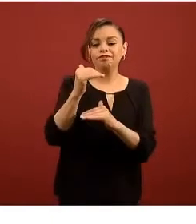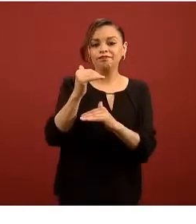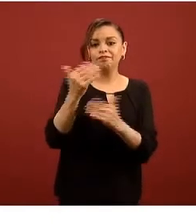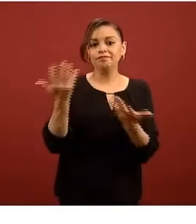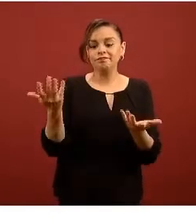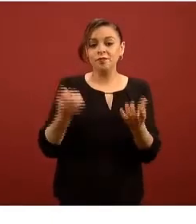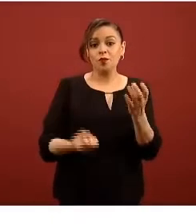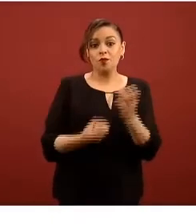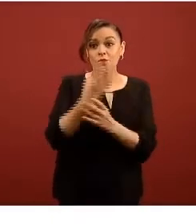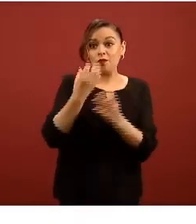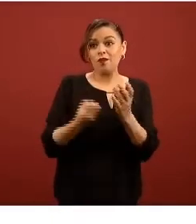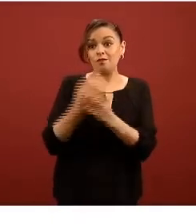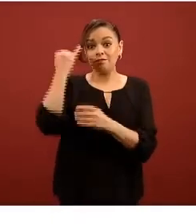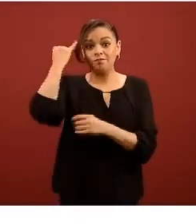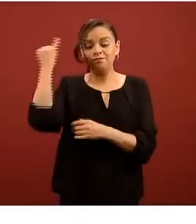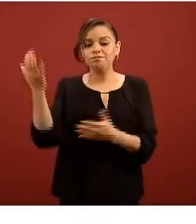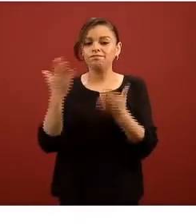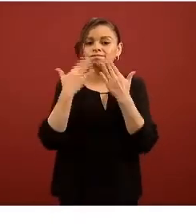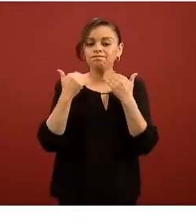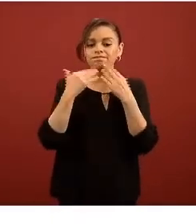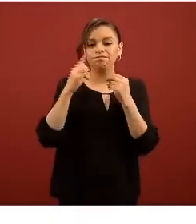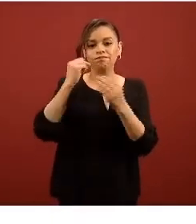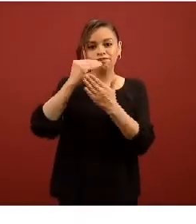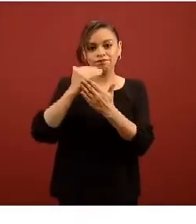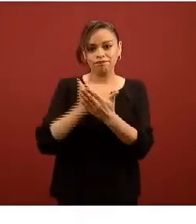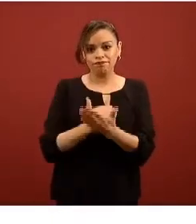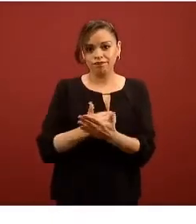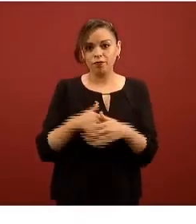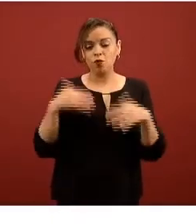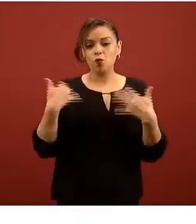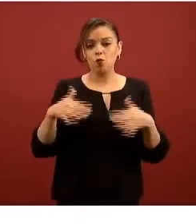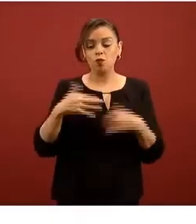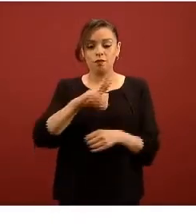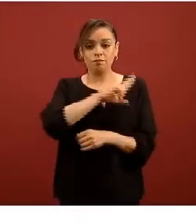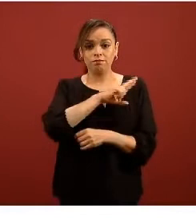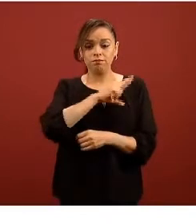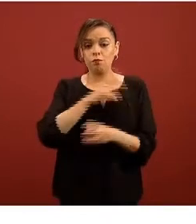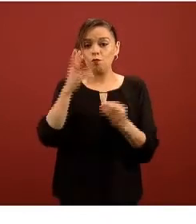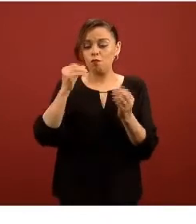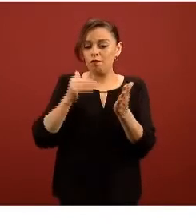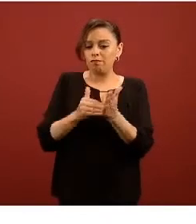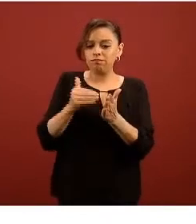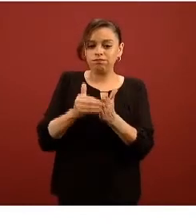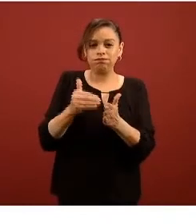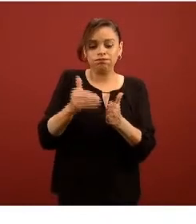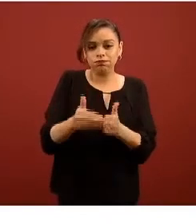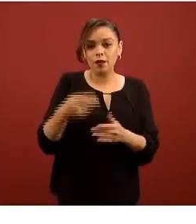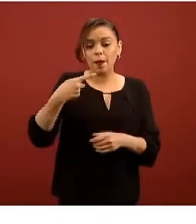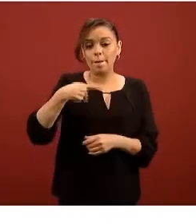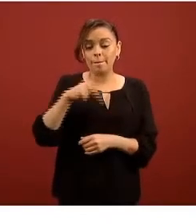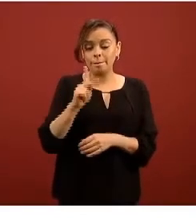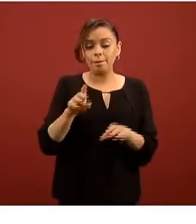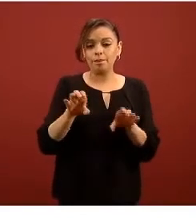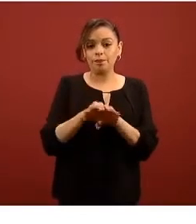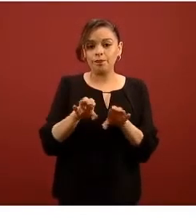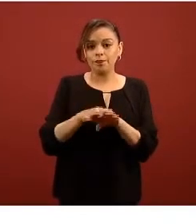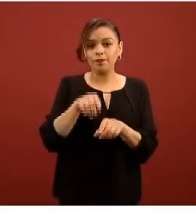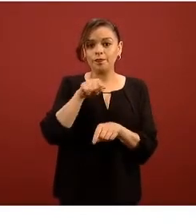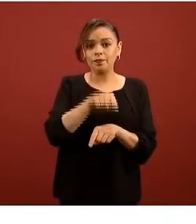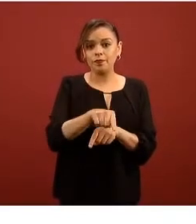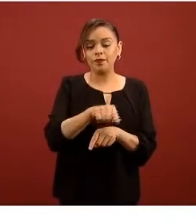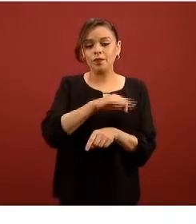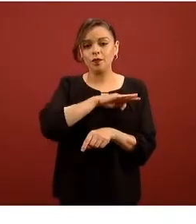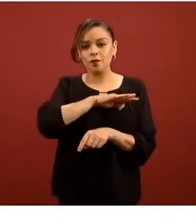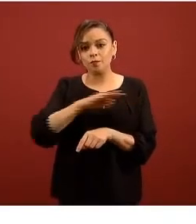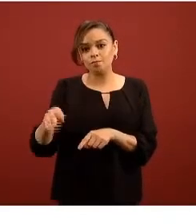en innovación transferencias millonarias al sector privado pero con pocas capacidades de articulación con el mismo para